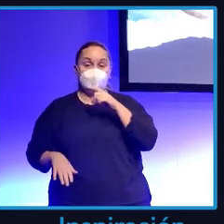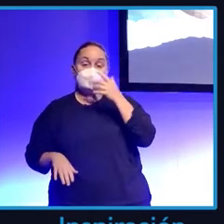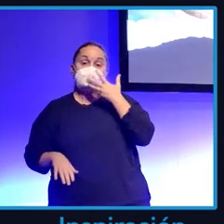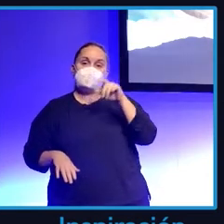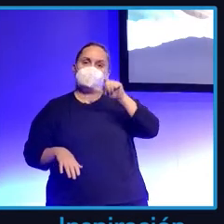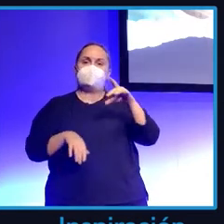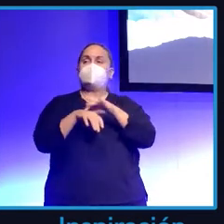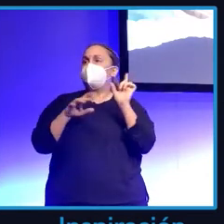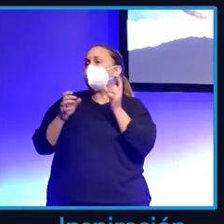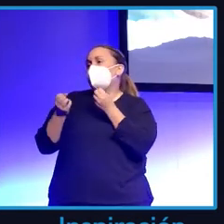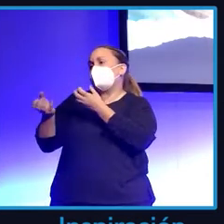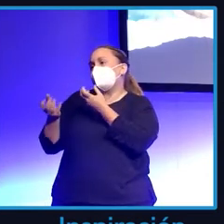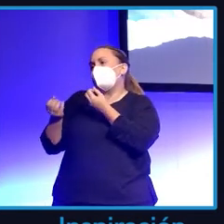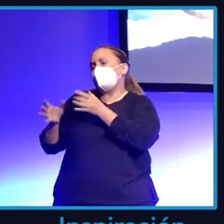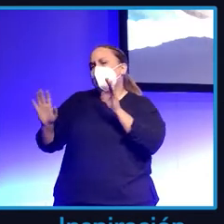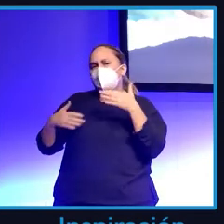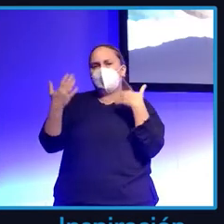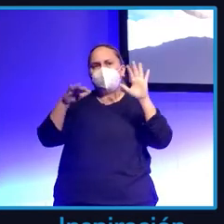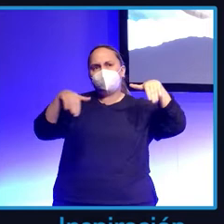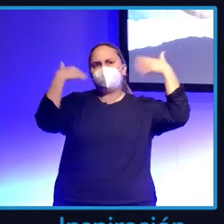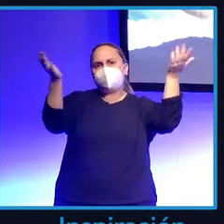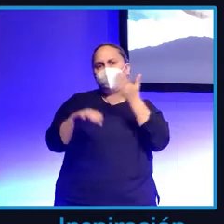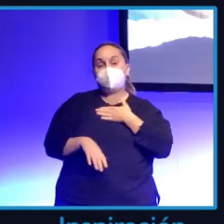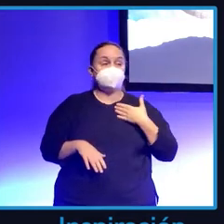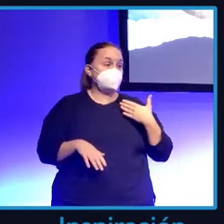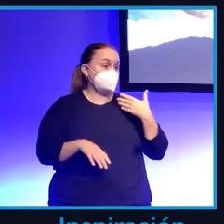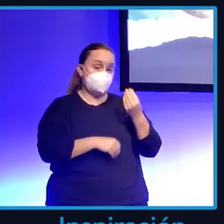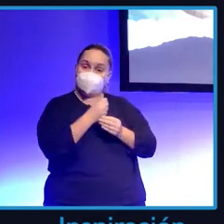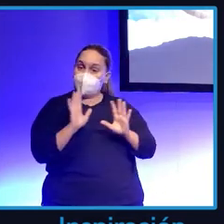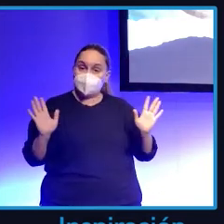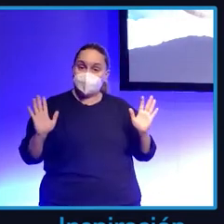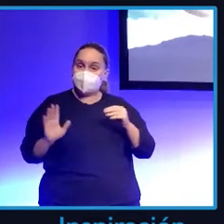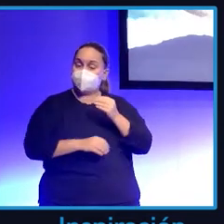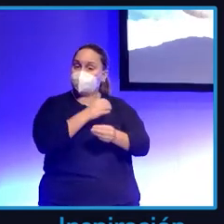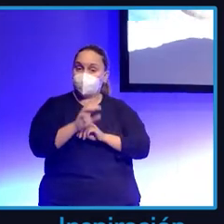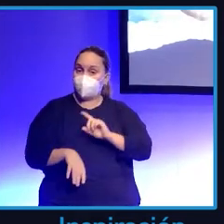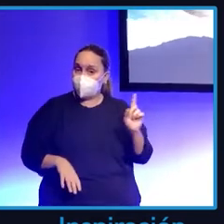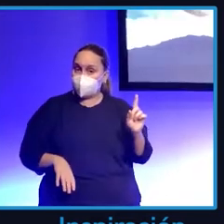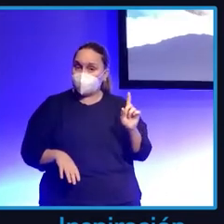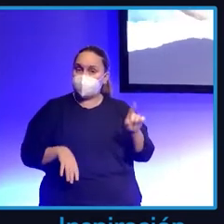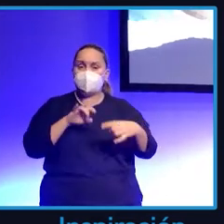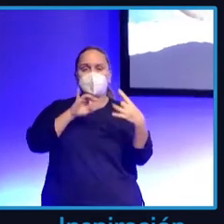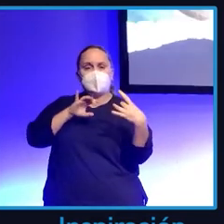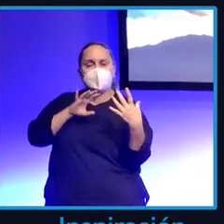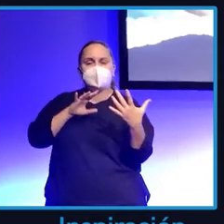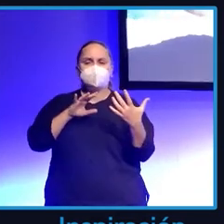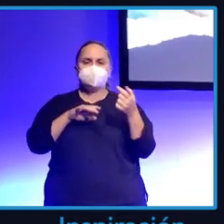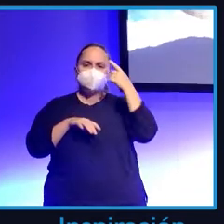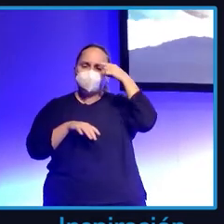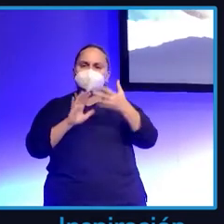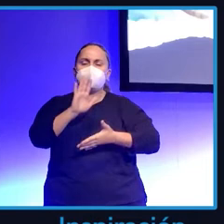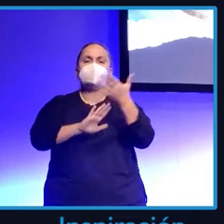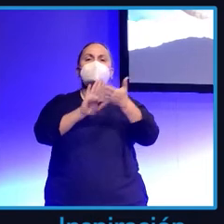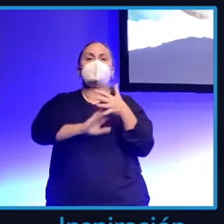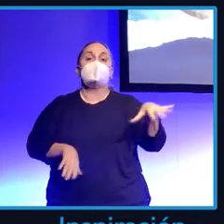no, yo cuento mis cosas, pero no quiero hablar con nadie. Bueno, pues no hables con nadie, pero no vas a tener un feedback, no vas a saber por dónde va la... Yo no